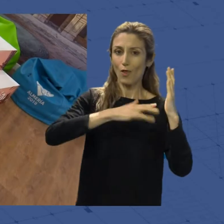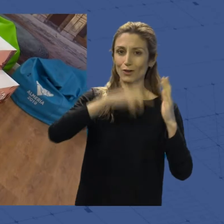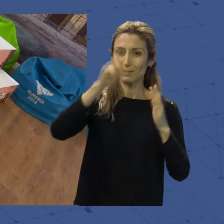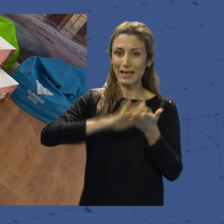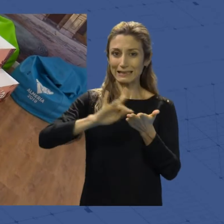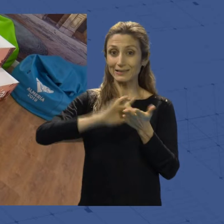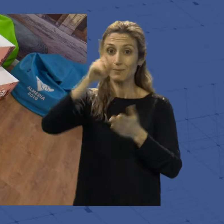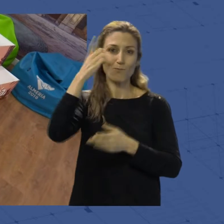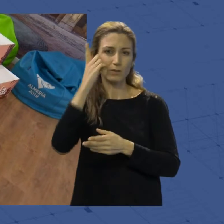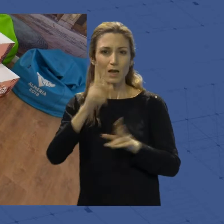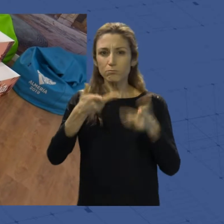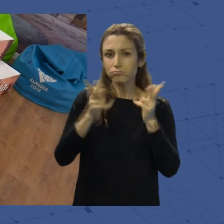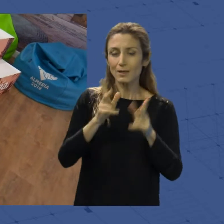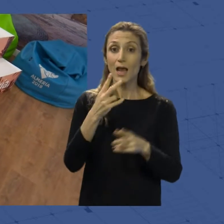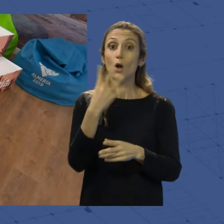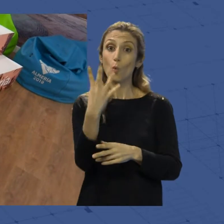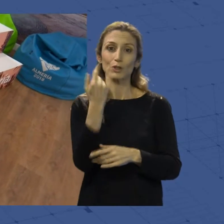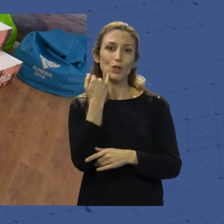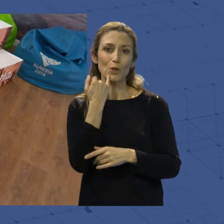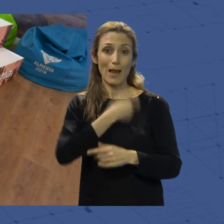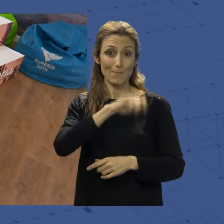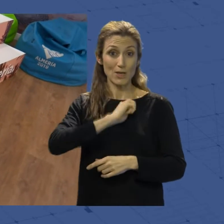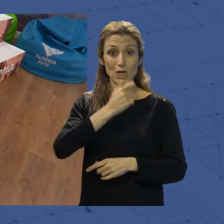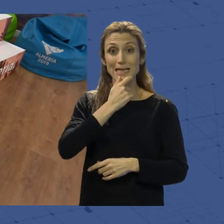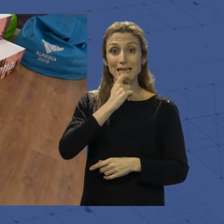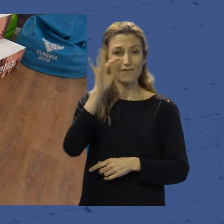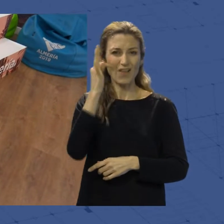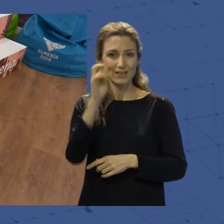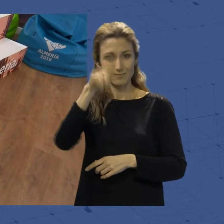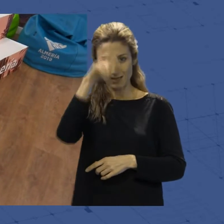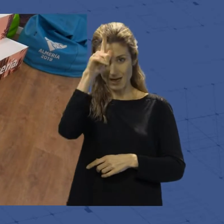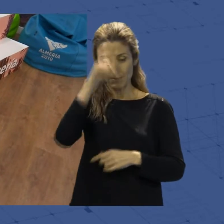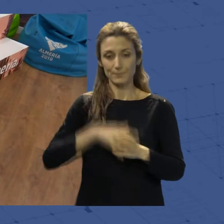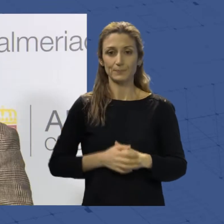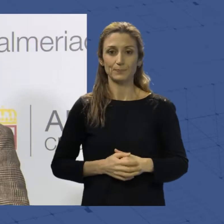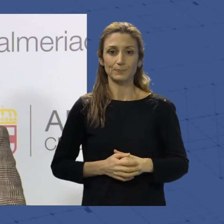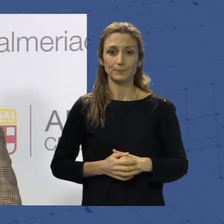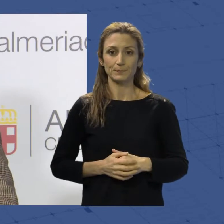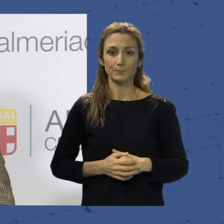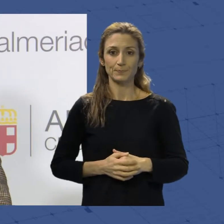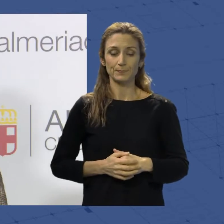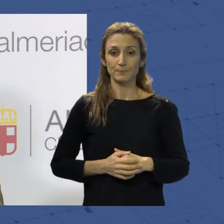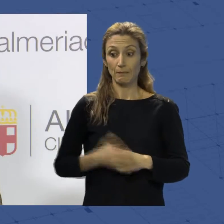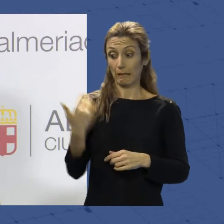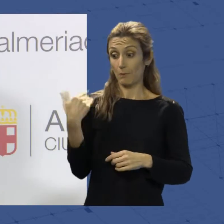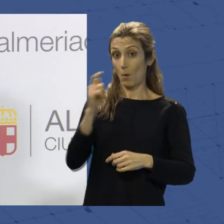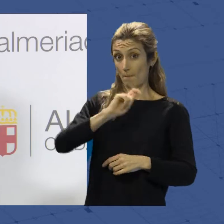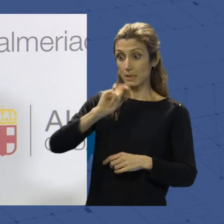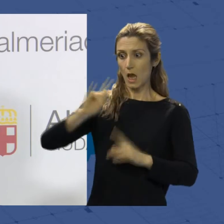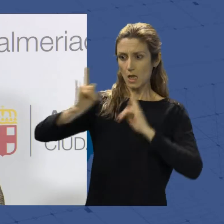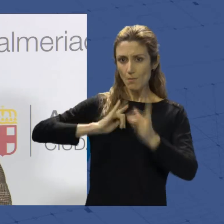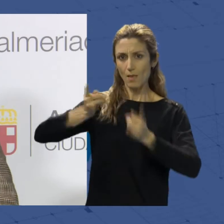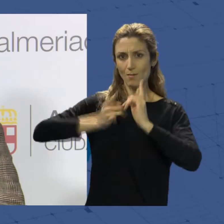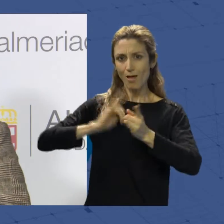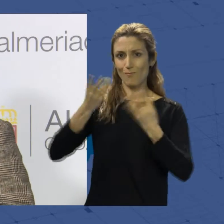móvil, y disponible en cuatro idiomas, español, inglés, francés y alemán. En los últimos meses hemos tenido muchas llamadas en oficina